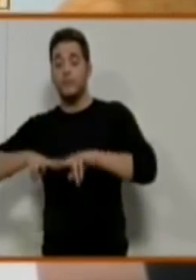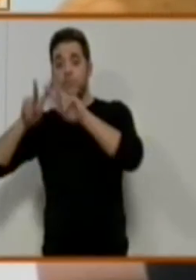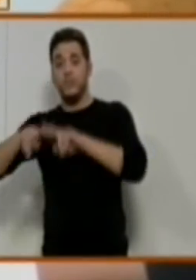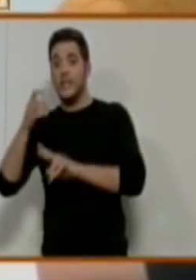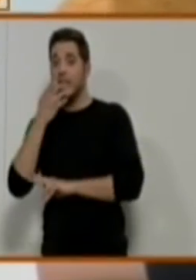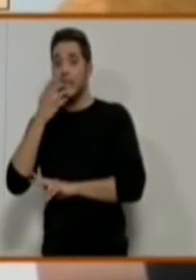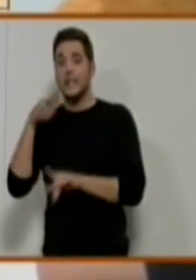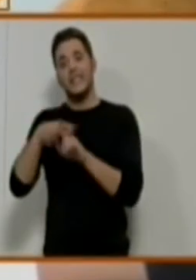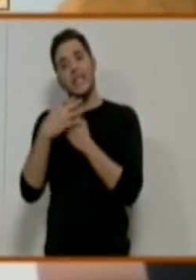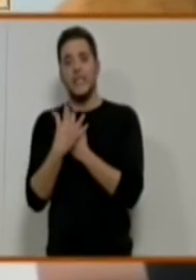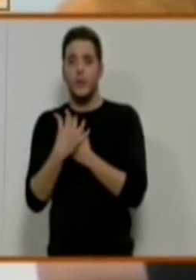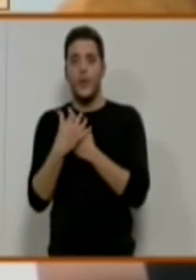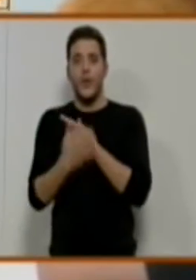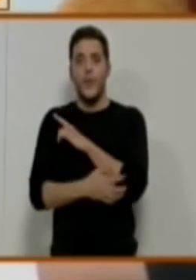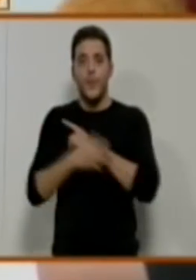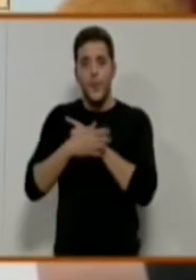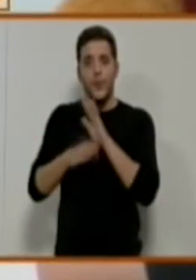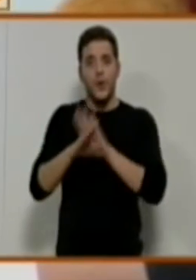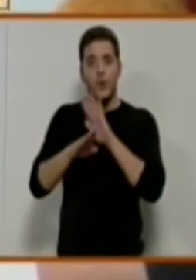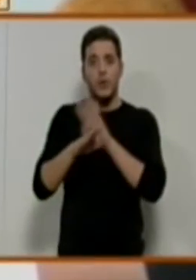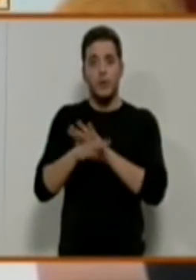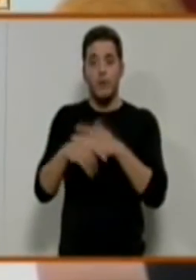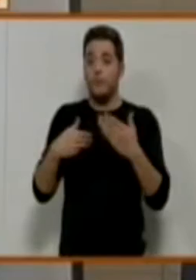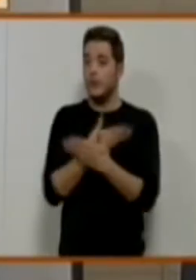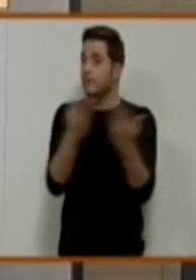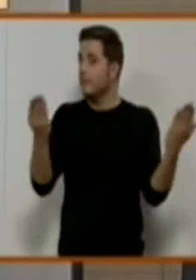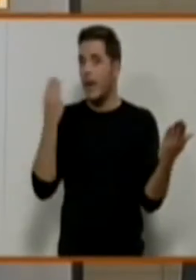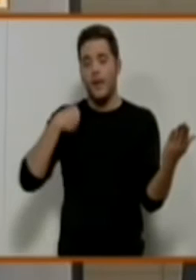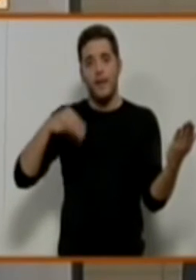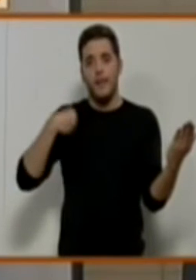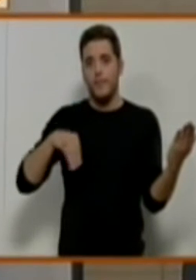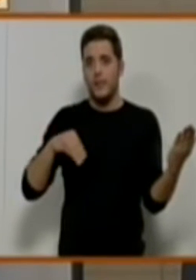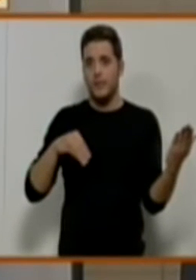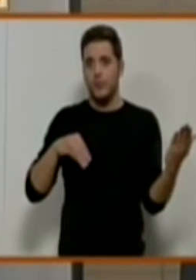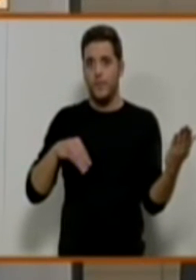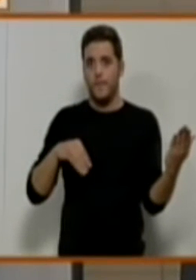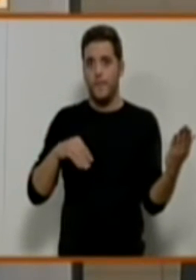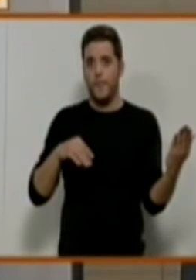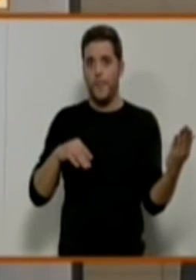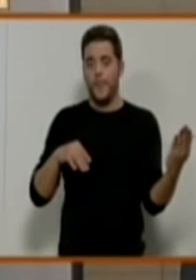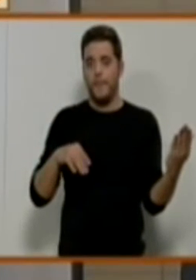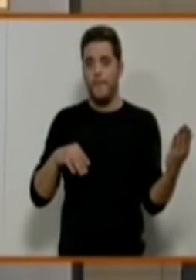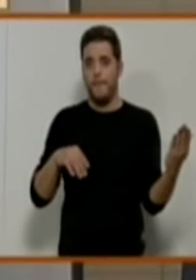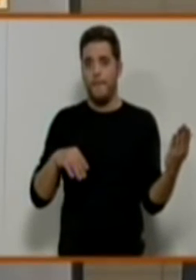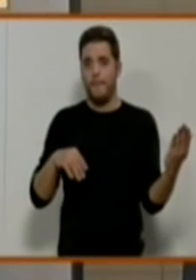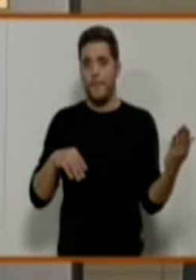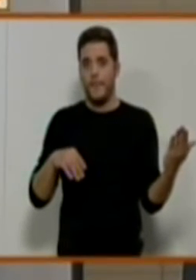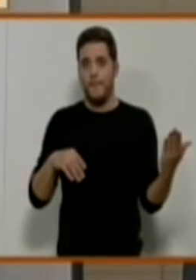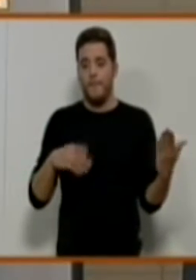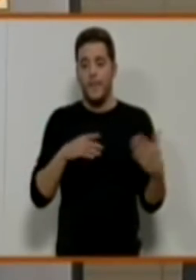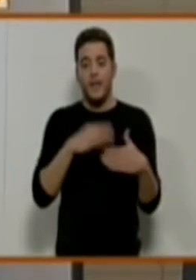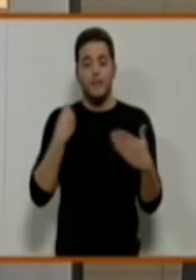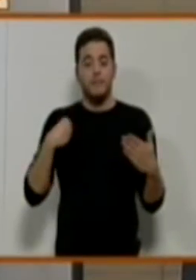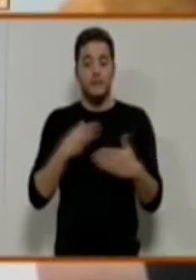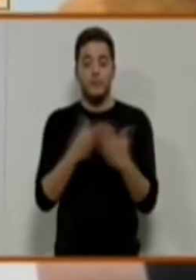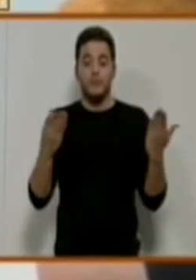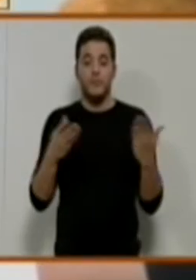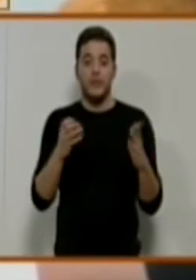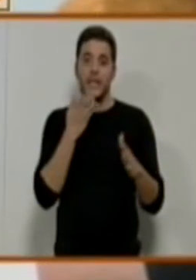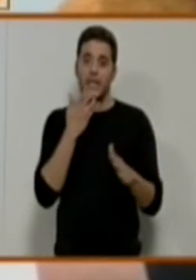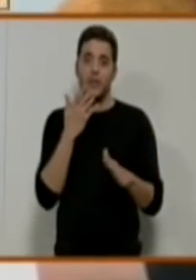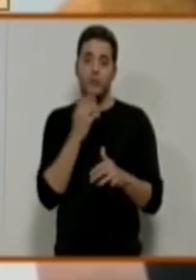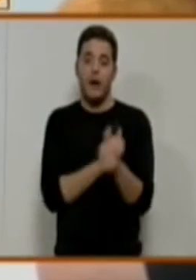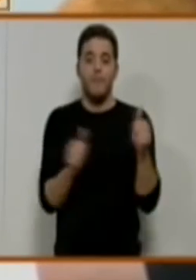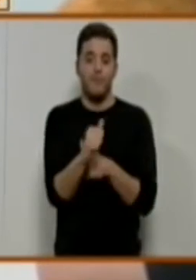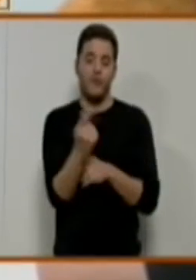situación precaria. Pues becados, como el resto de ciudadanos, realmente no hay ninguna excepción con ellos. La excepción es